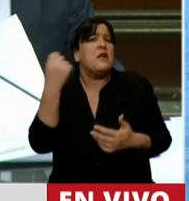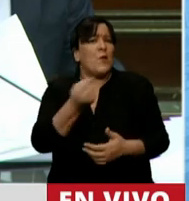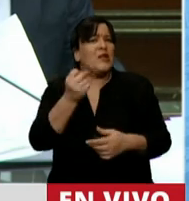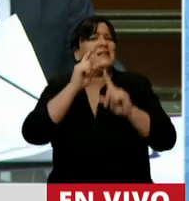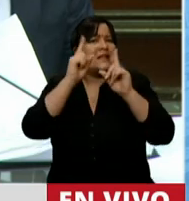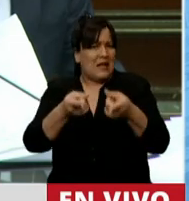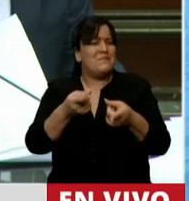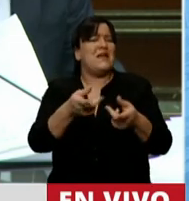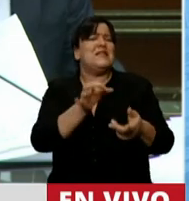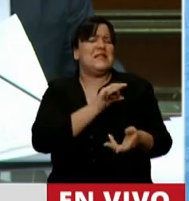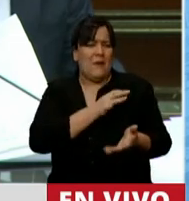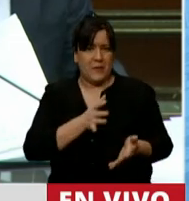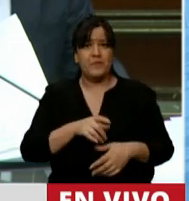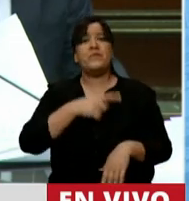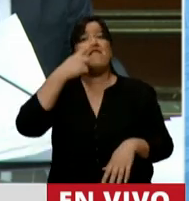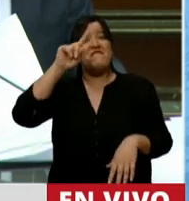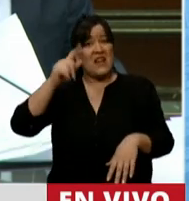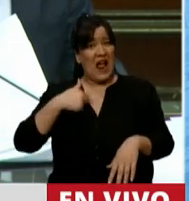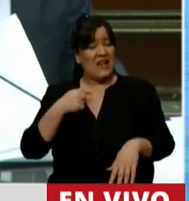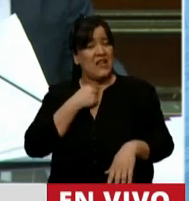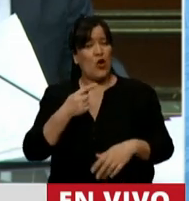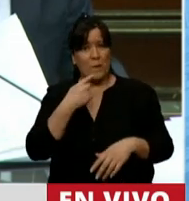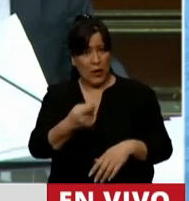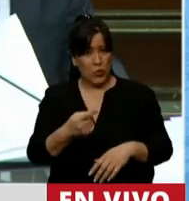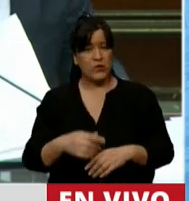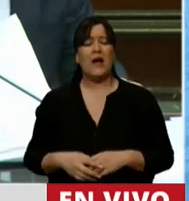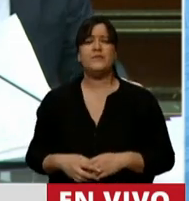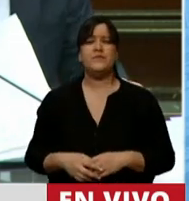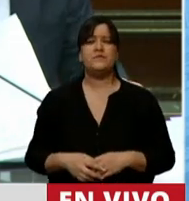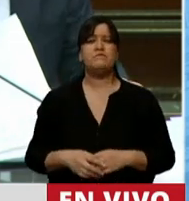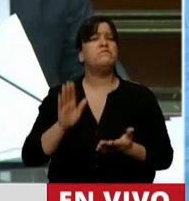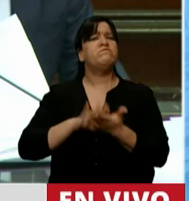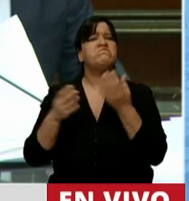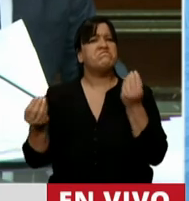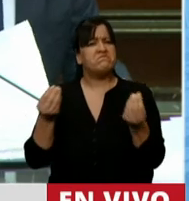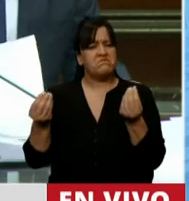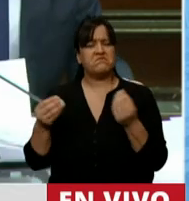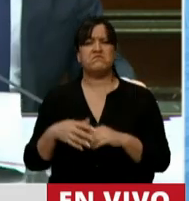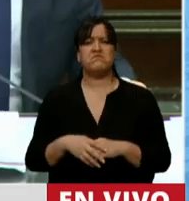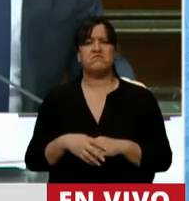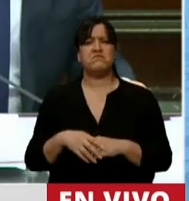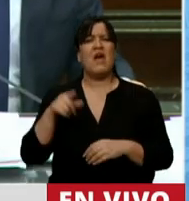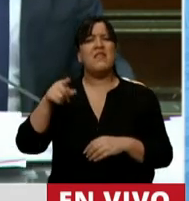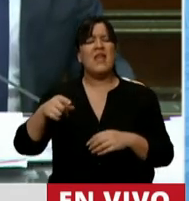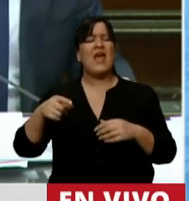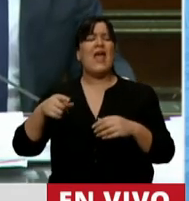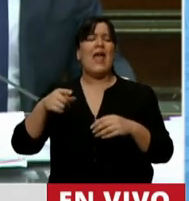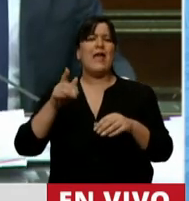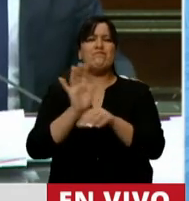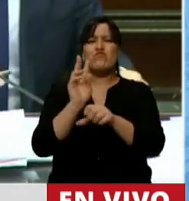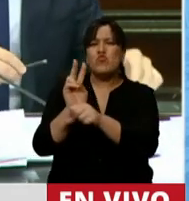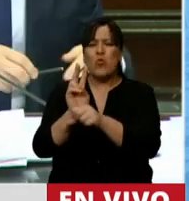también. Y finalmente quiero preguntarle sobre el sistema de guardacostas que